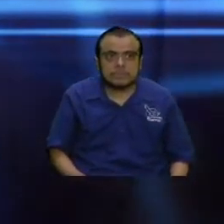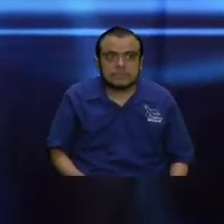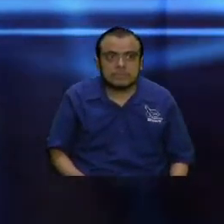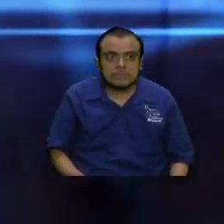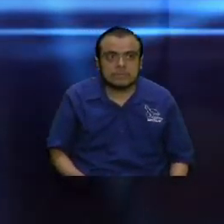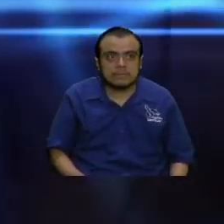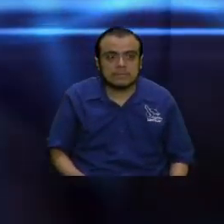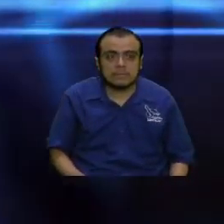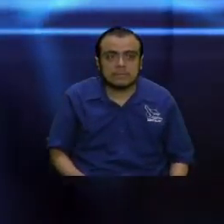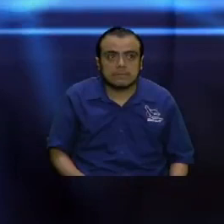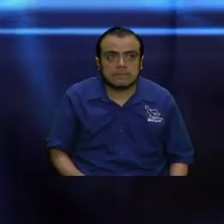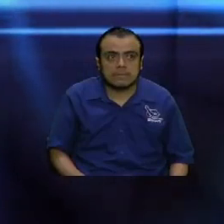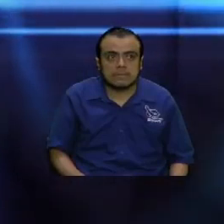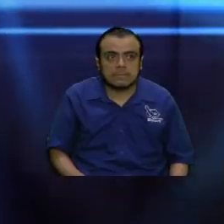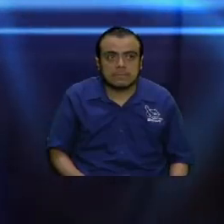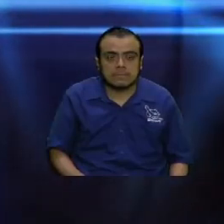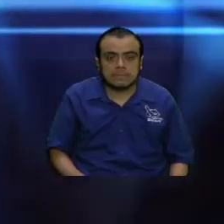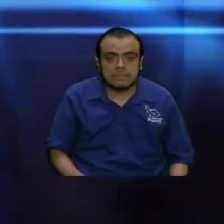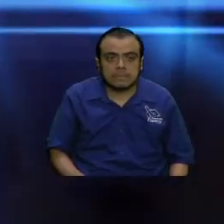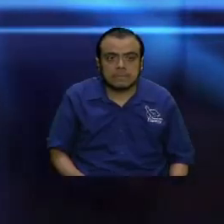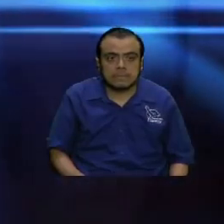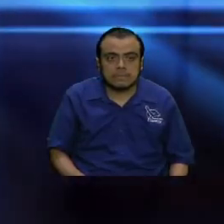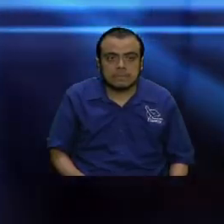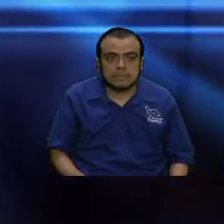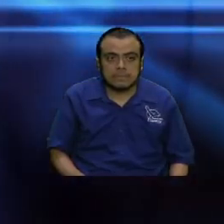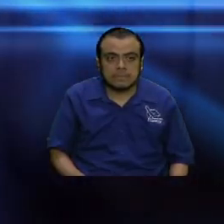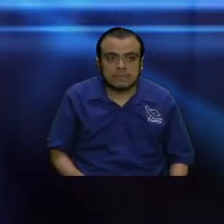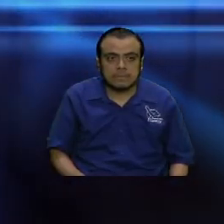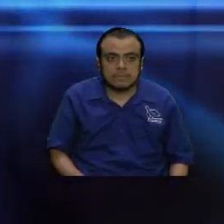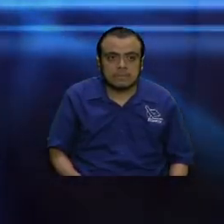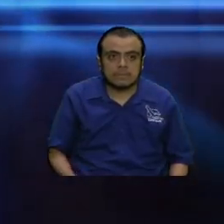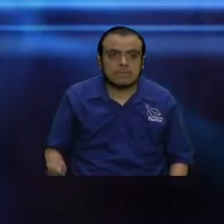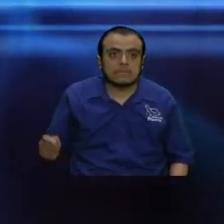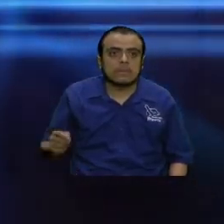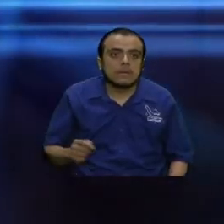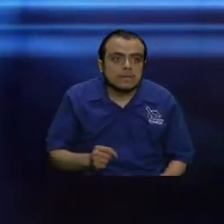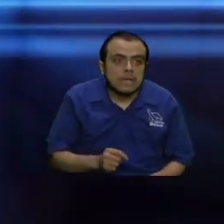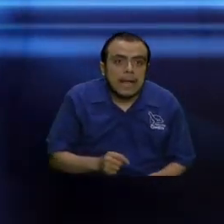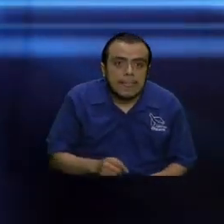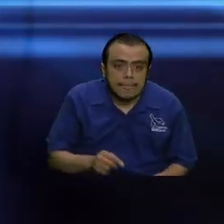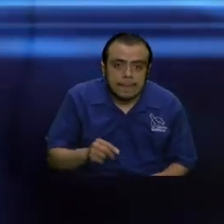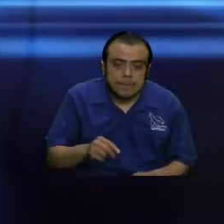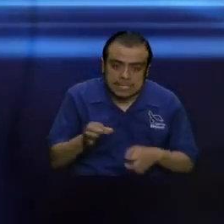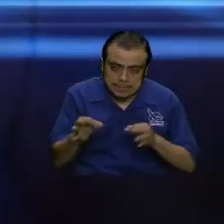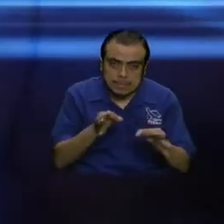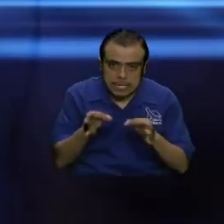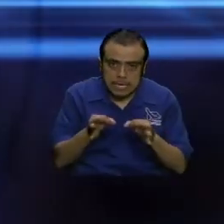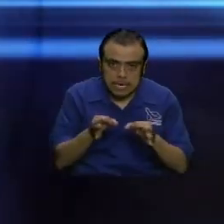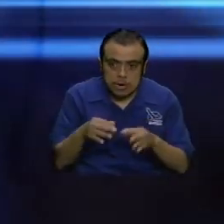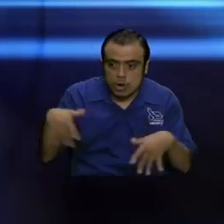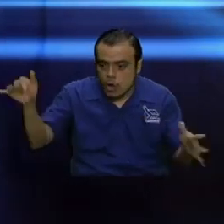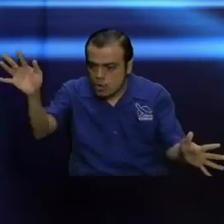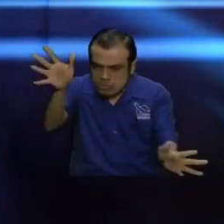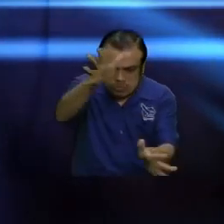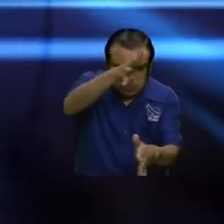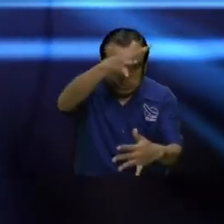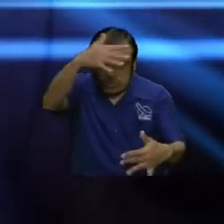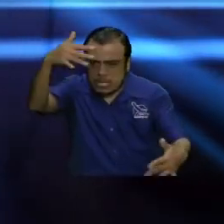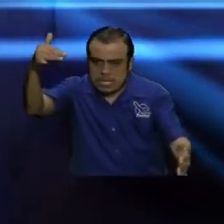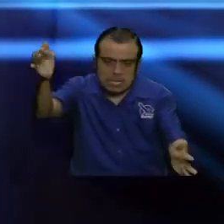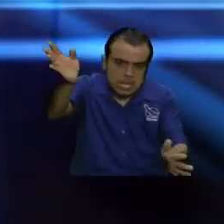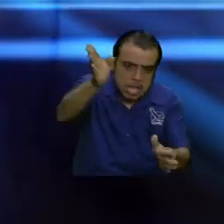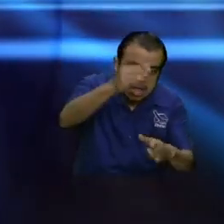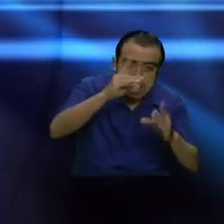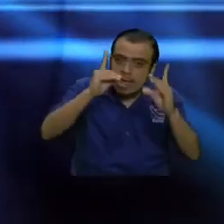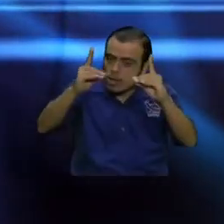Vamos pues, ya aquí ya vamos a ver. A entonces miremos un cachito de los vientos de doctrina. Ya, aquí